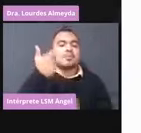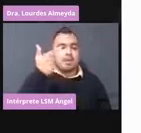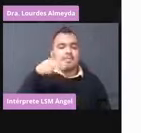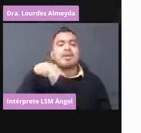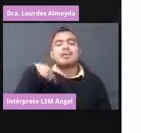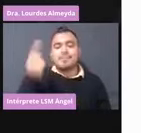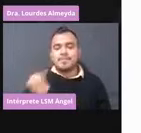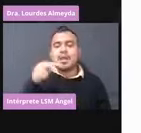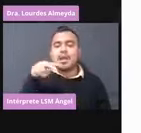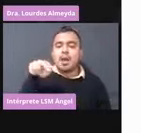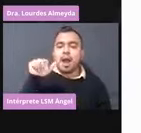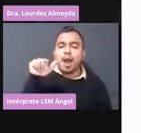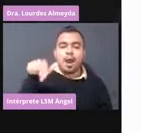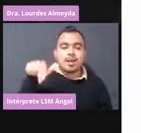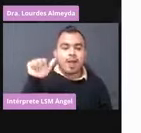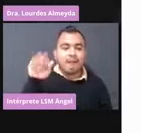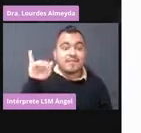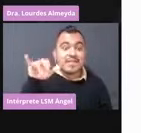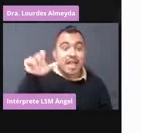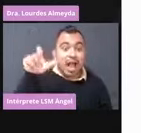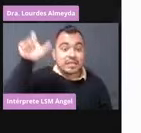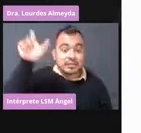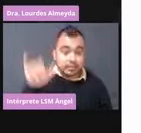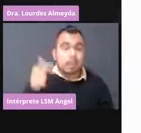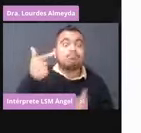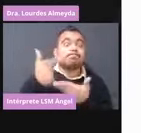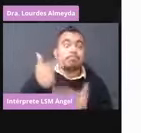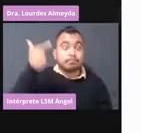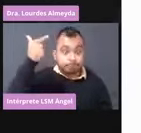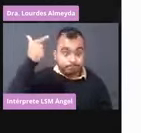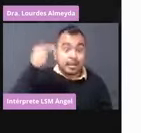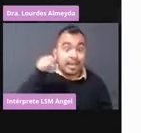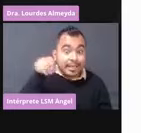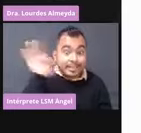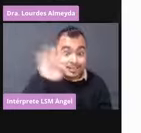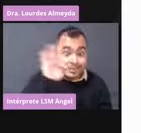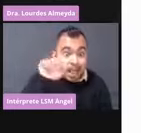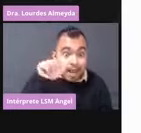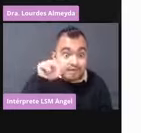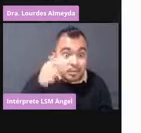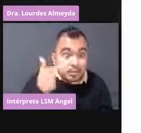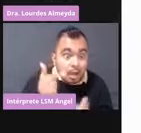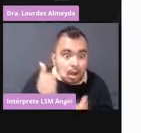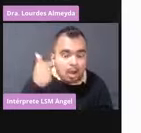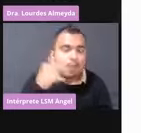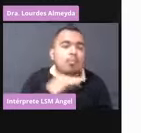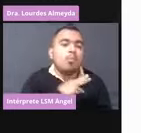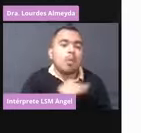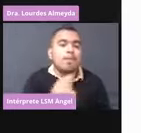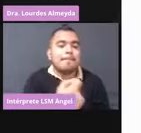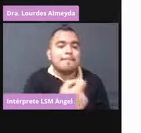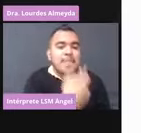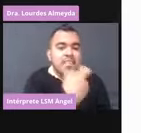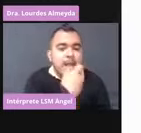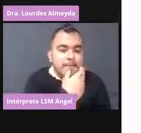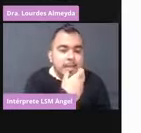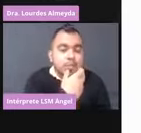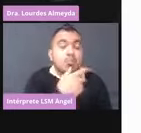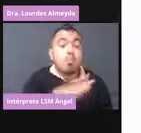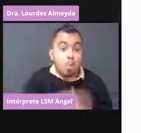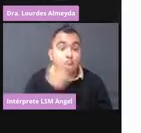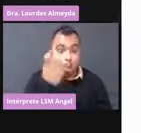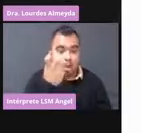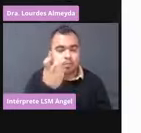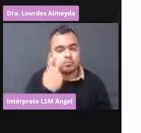comentamos que en caso de una anafilaxia tenemos medicamentos para comenzar, porque para eso son los 30 minutos de